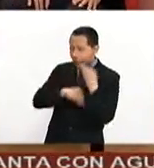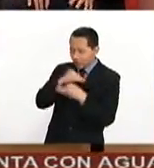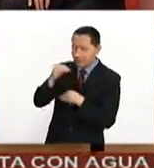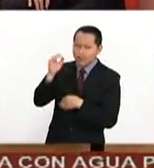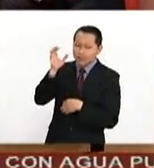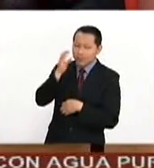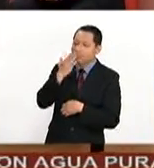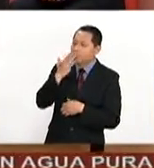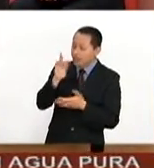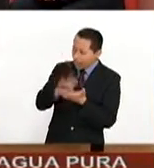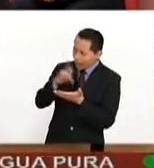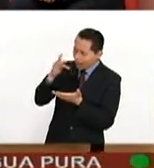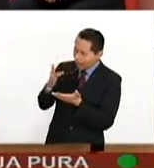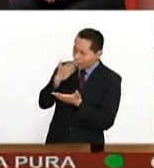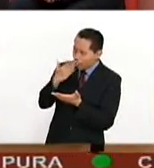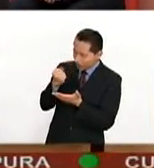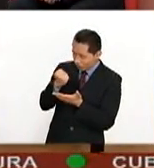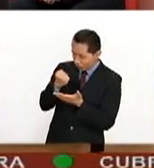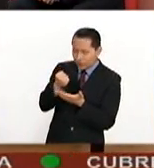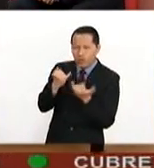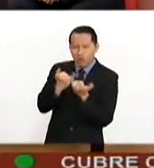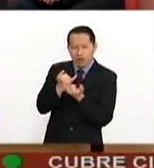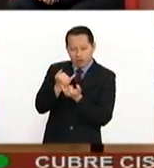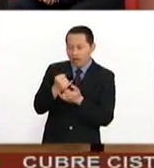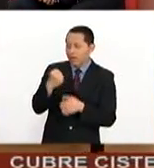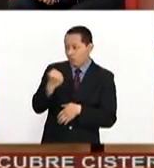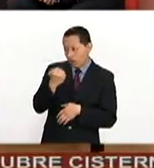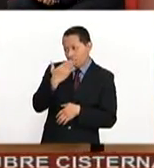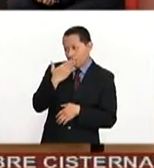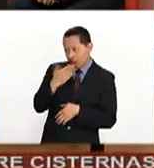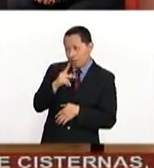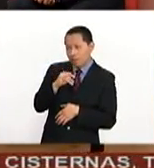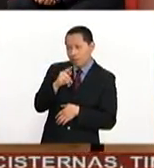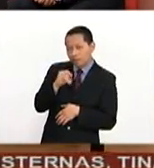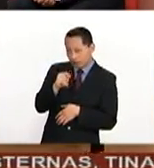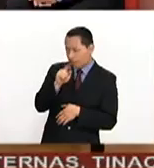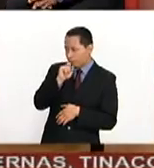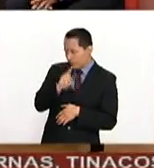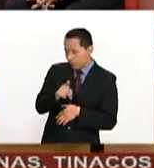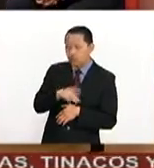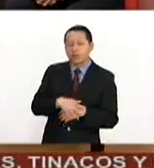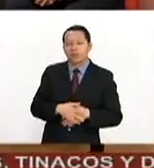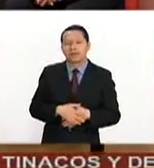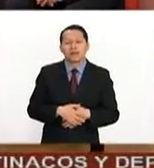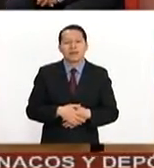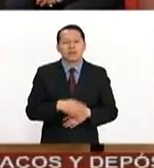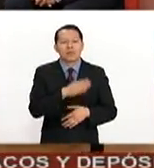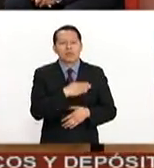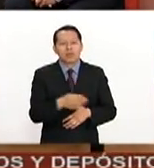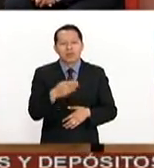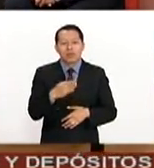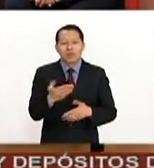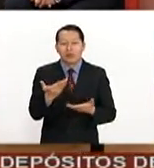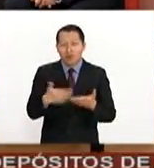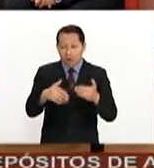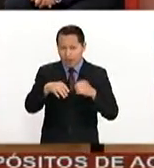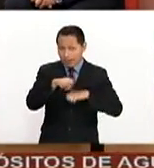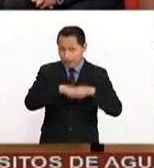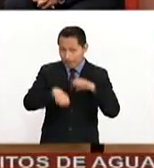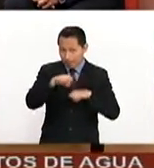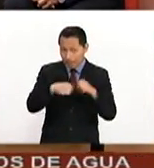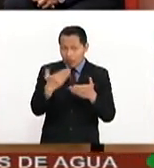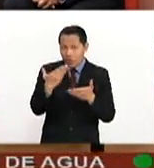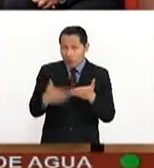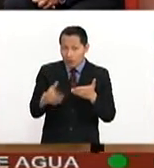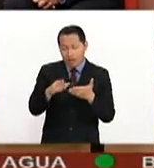escuchando. Gracias. Éxito, gran ejemplo. éxito en tu empresa Pixelat. Bueno, del emprendimiento vamos